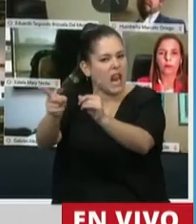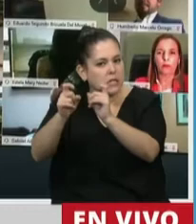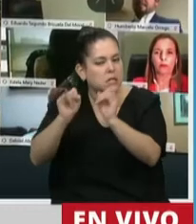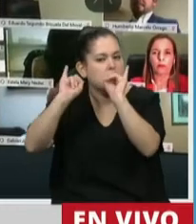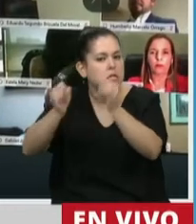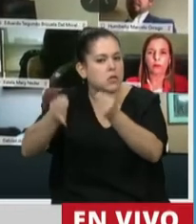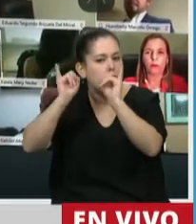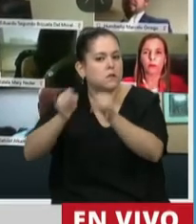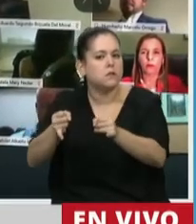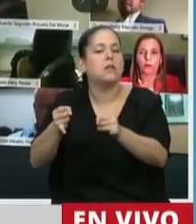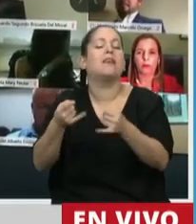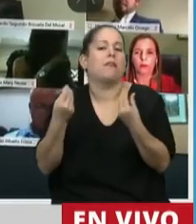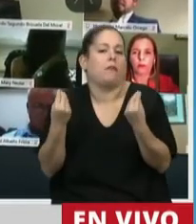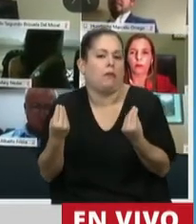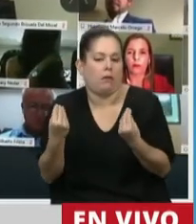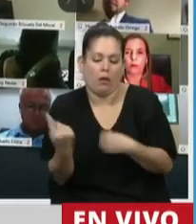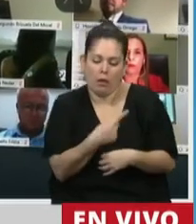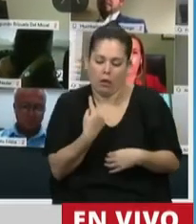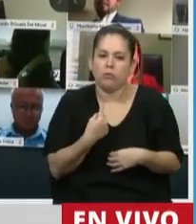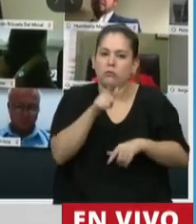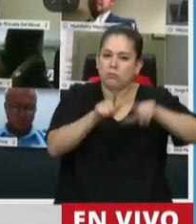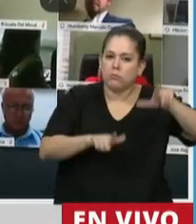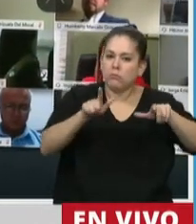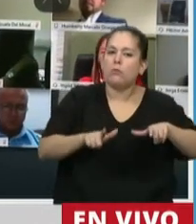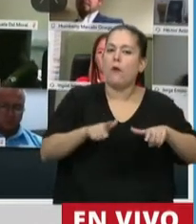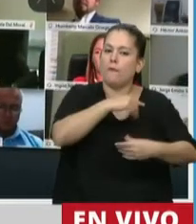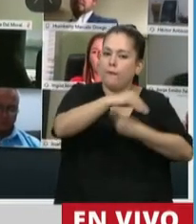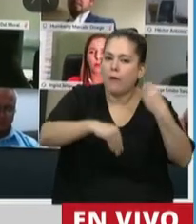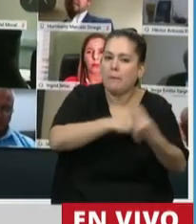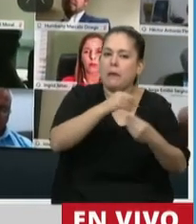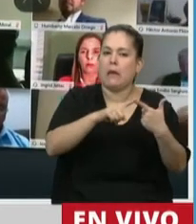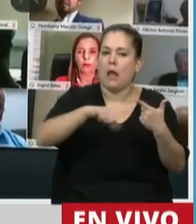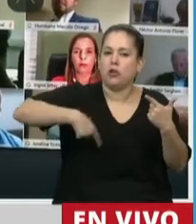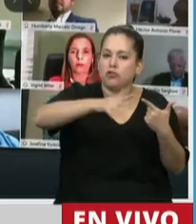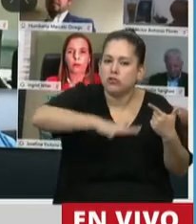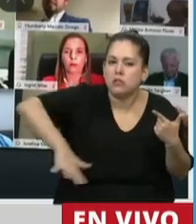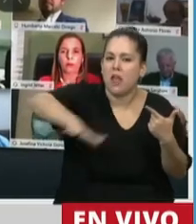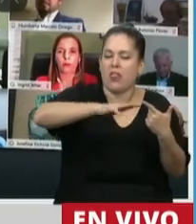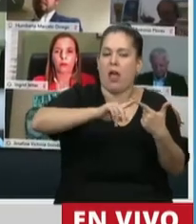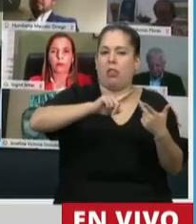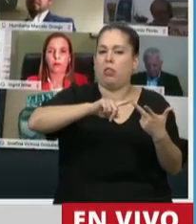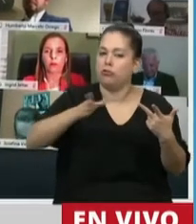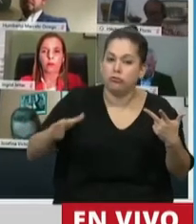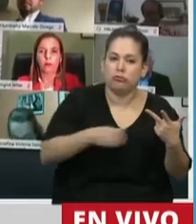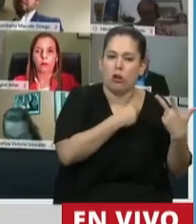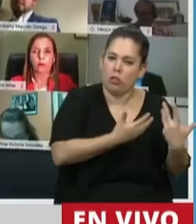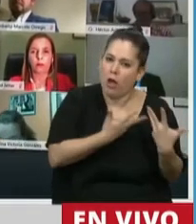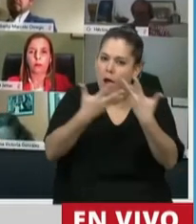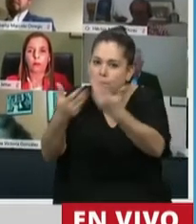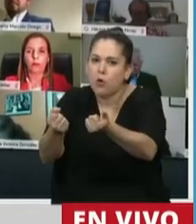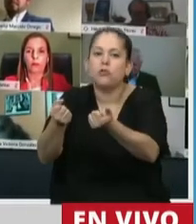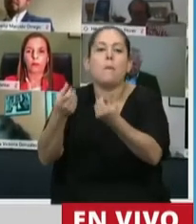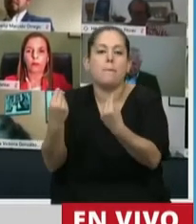acompañamiento de todas y todos, de las familias y de la comunidad en general, para seguir sosteniendo